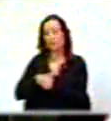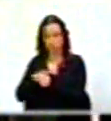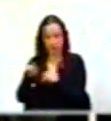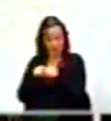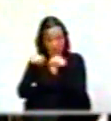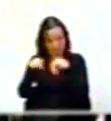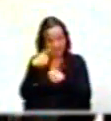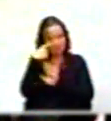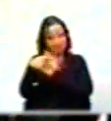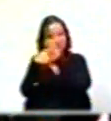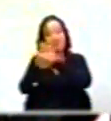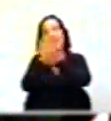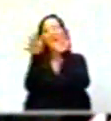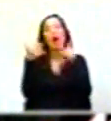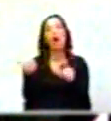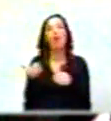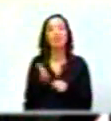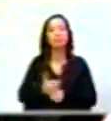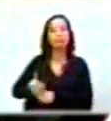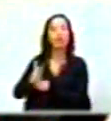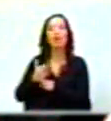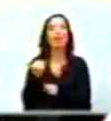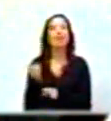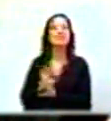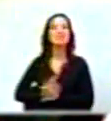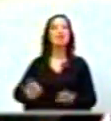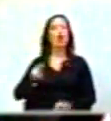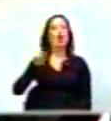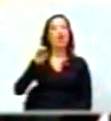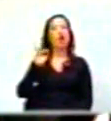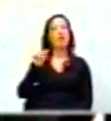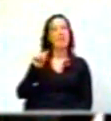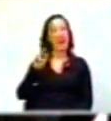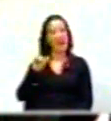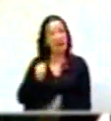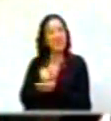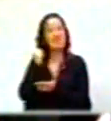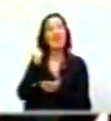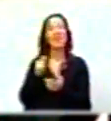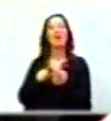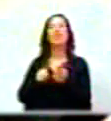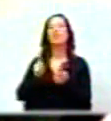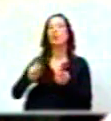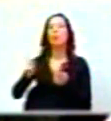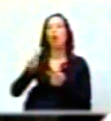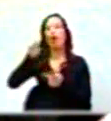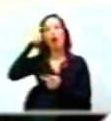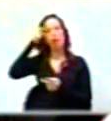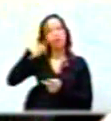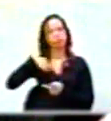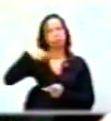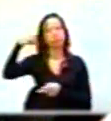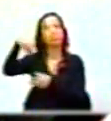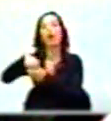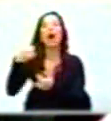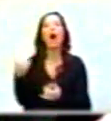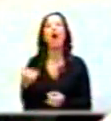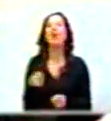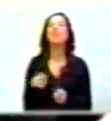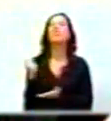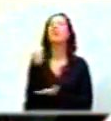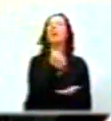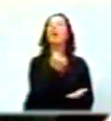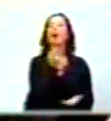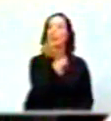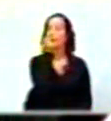en que ahora no se están repartiendo notarías ni puestos públicos, ahora se están repartiendo dineros